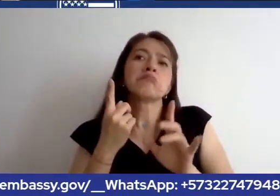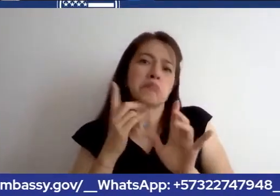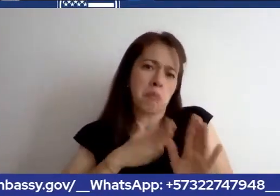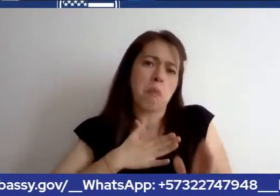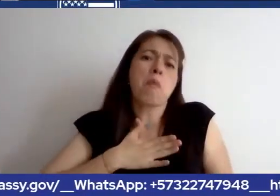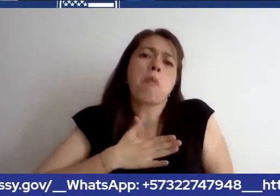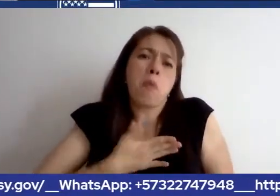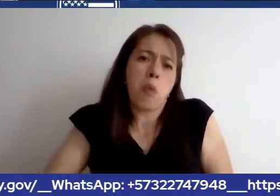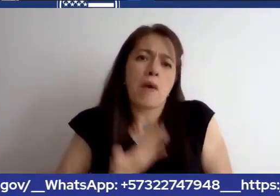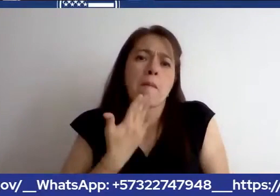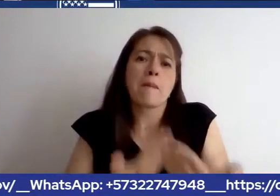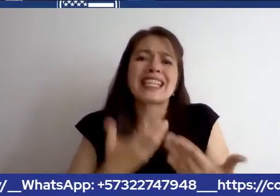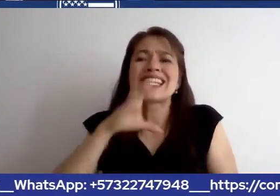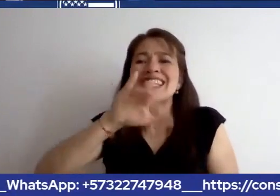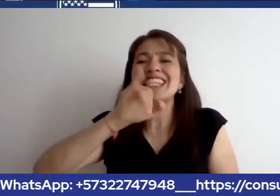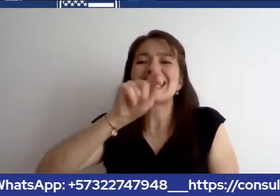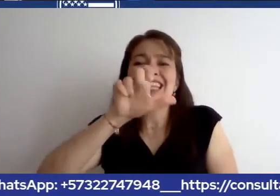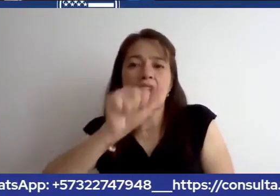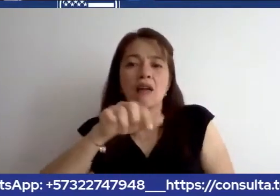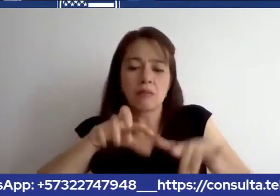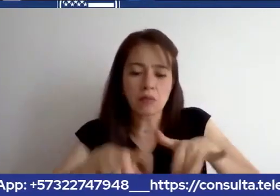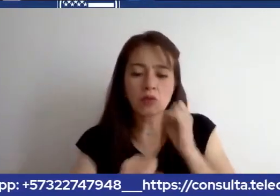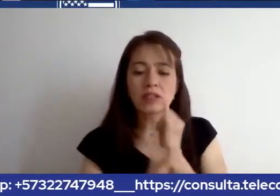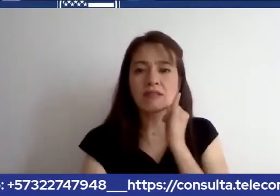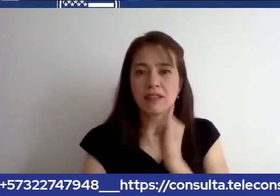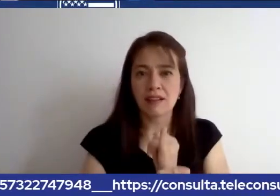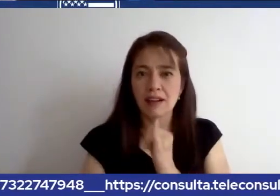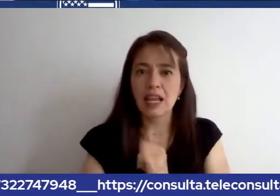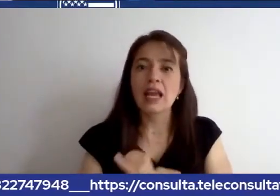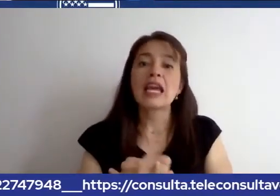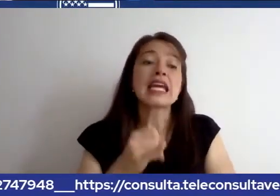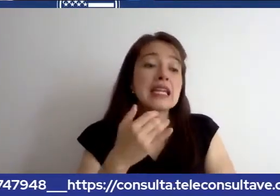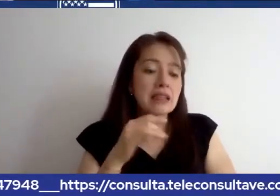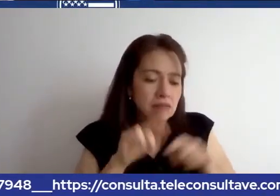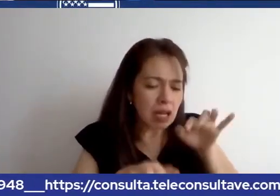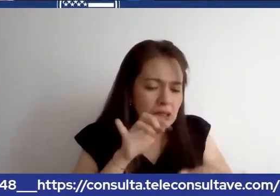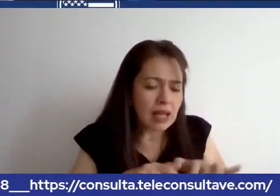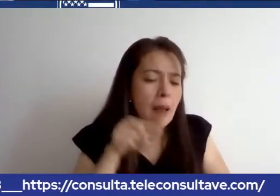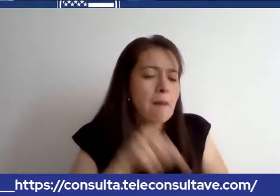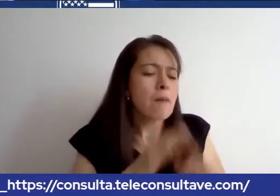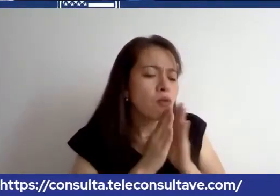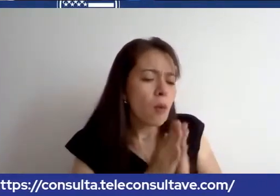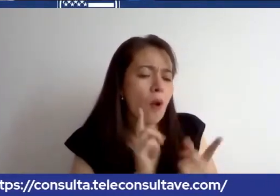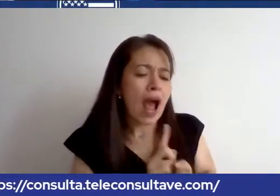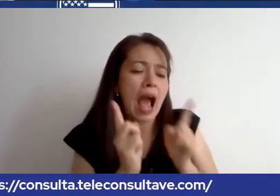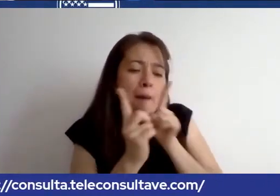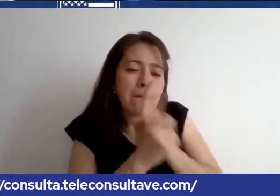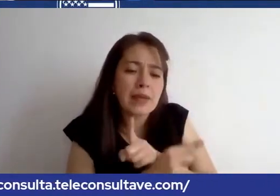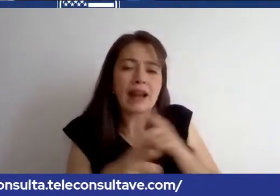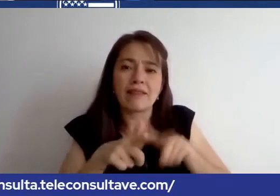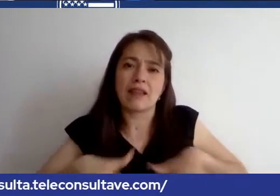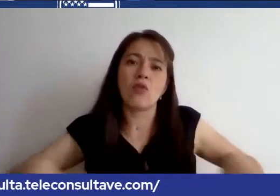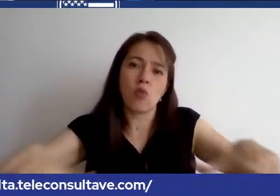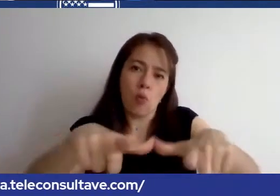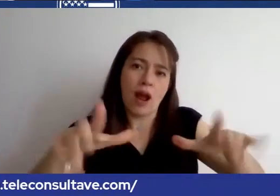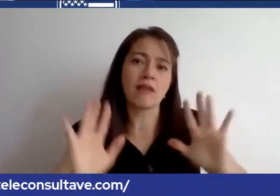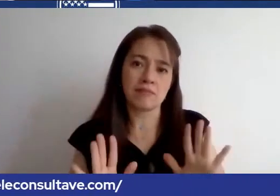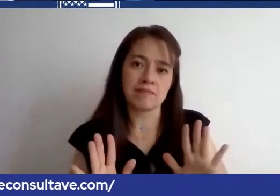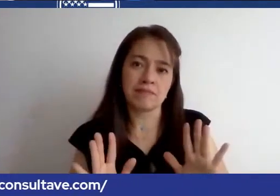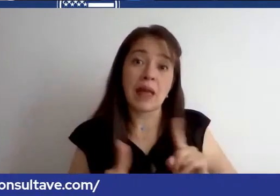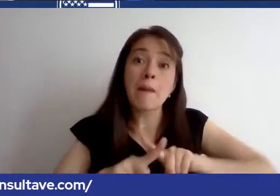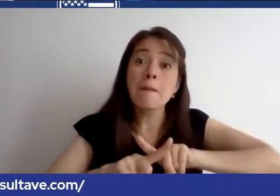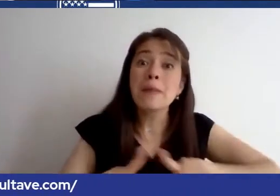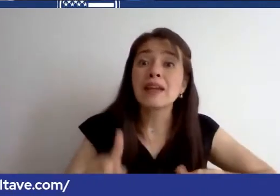solicitar a uscis para cambiar este lugar pero en este caso parece que si tiene que